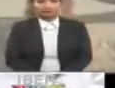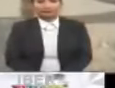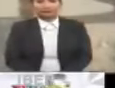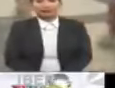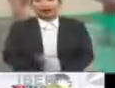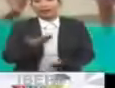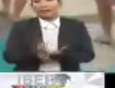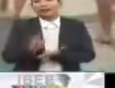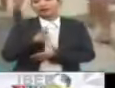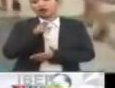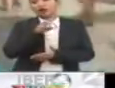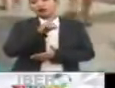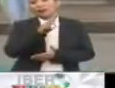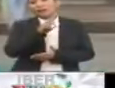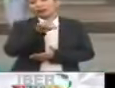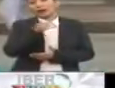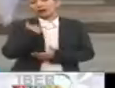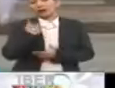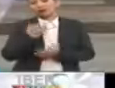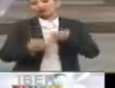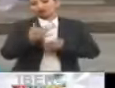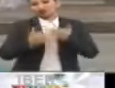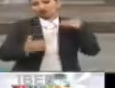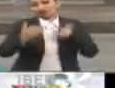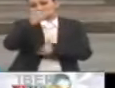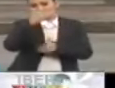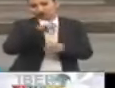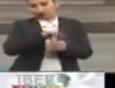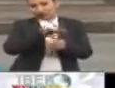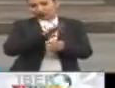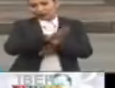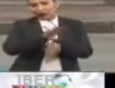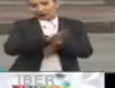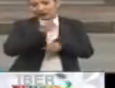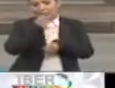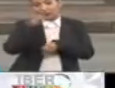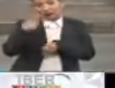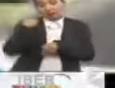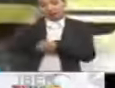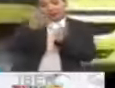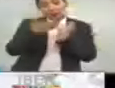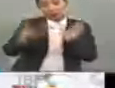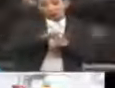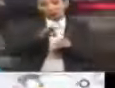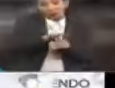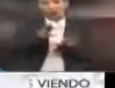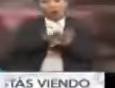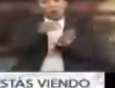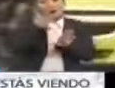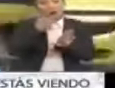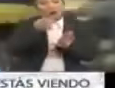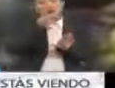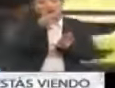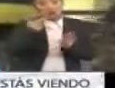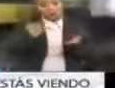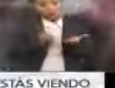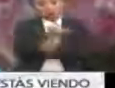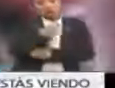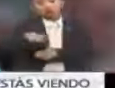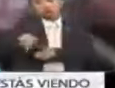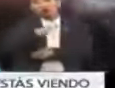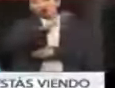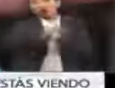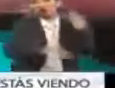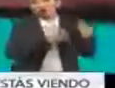Por su parte, Rosa Weber, ministra del Tribunal Superior Electoral de Brasil, calificó la jornada electoral como una fiesta de la democracia, pues